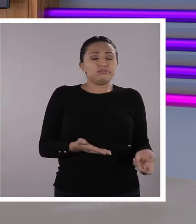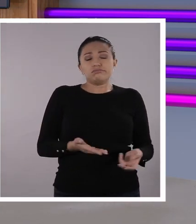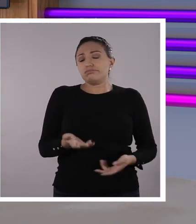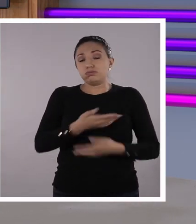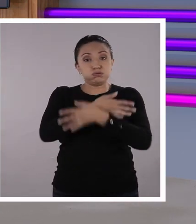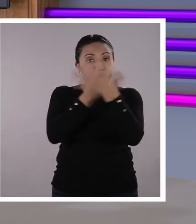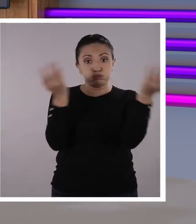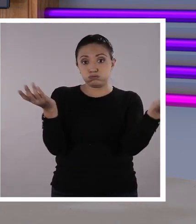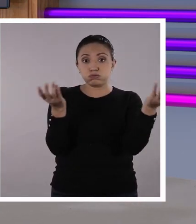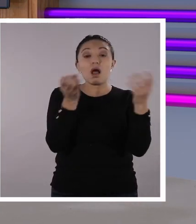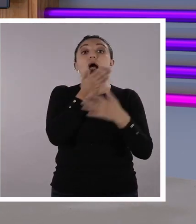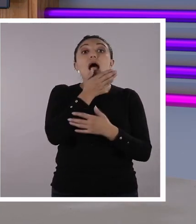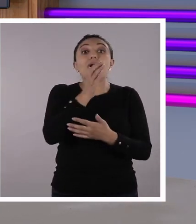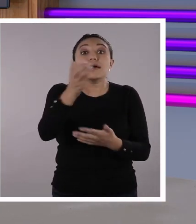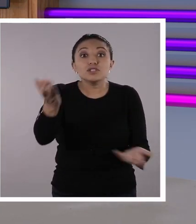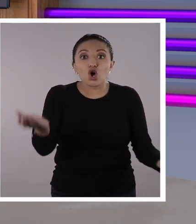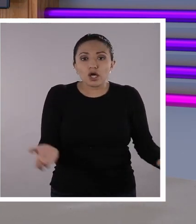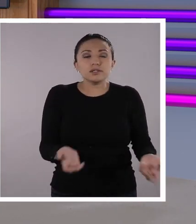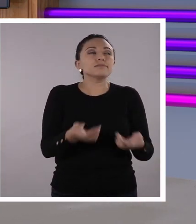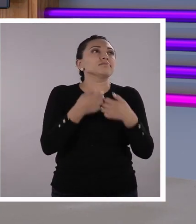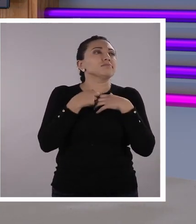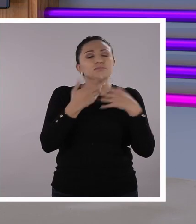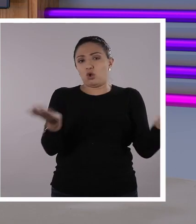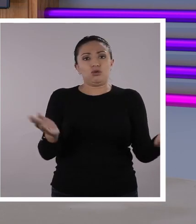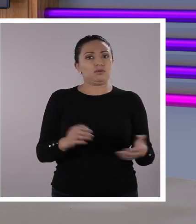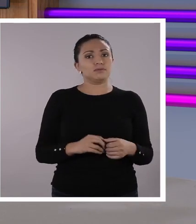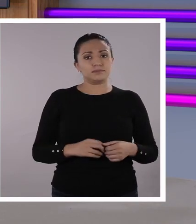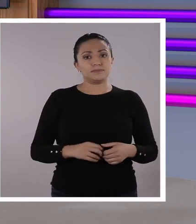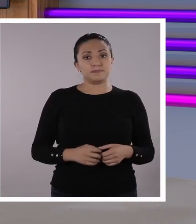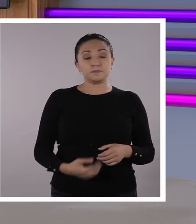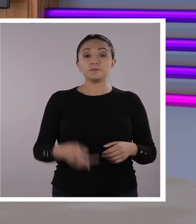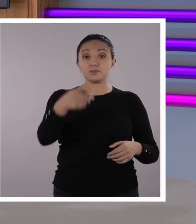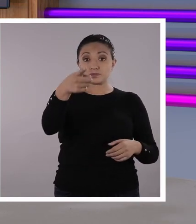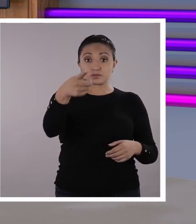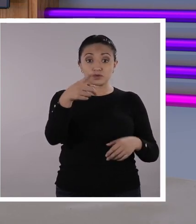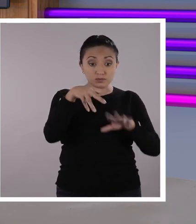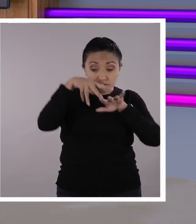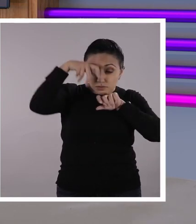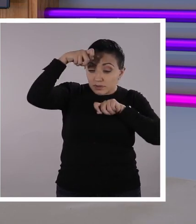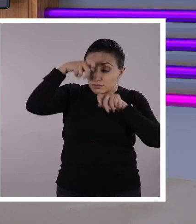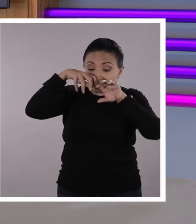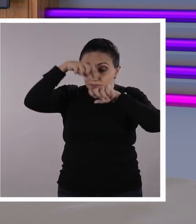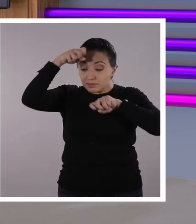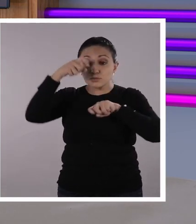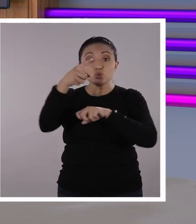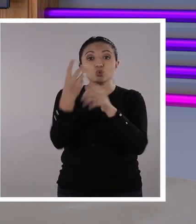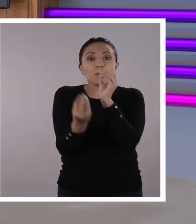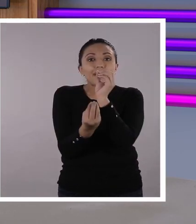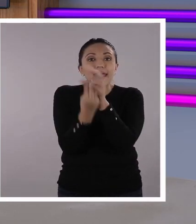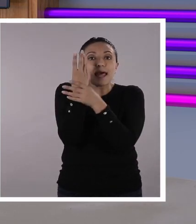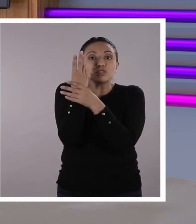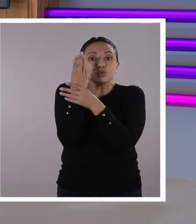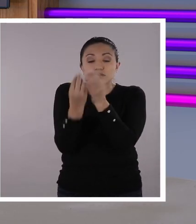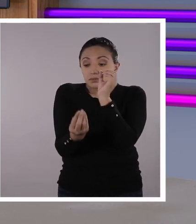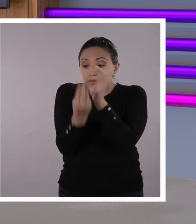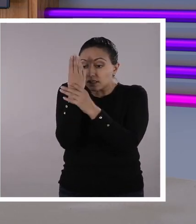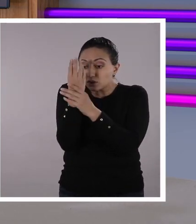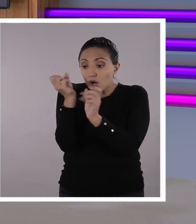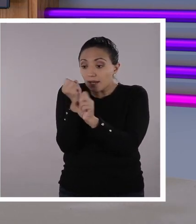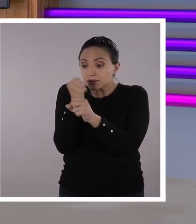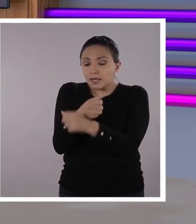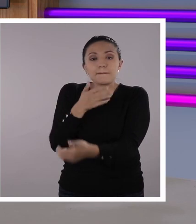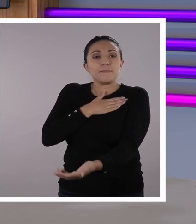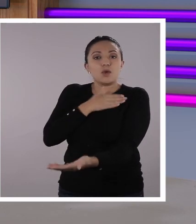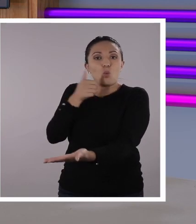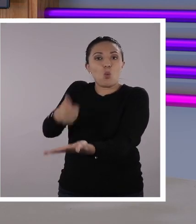contenidos. Canciones. Todo, absolutamente todo. Cuando tú descubres algo, cuando tú creas algo, tú tienes que ponerle tu huella